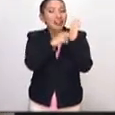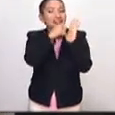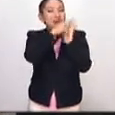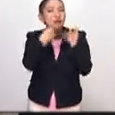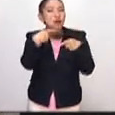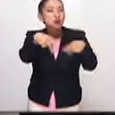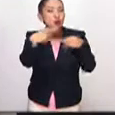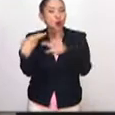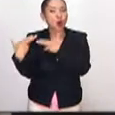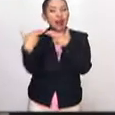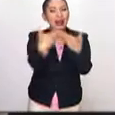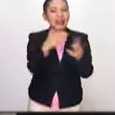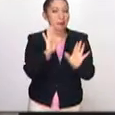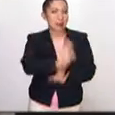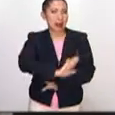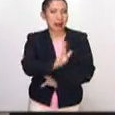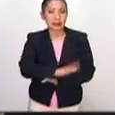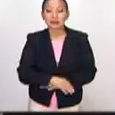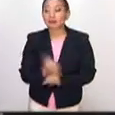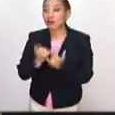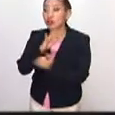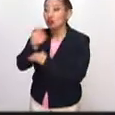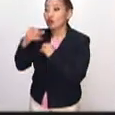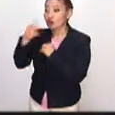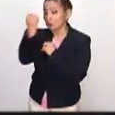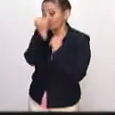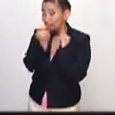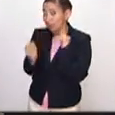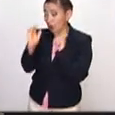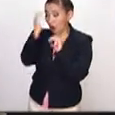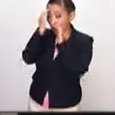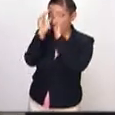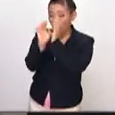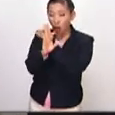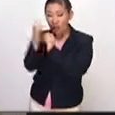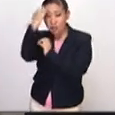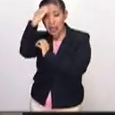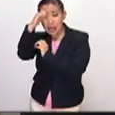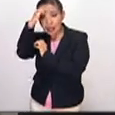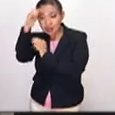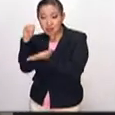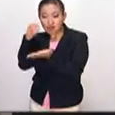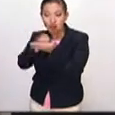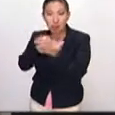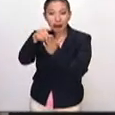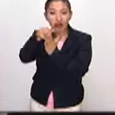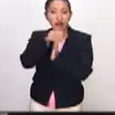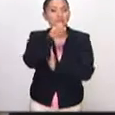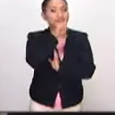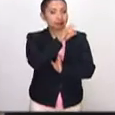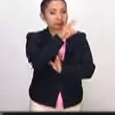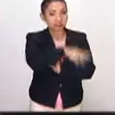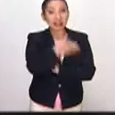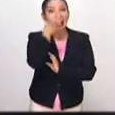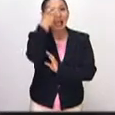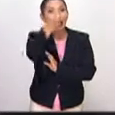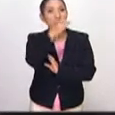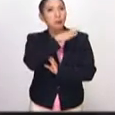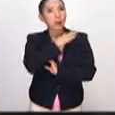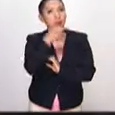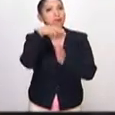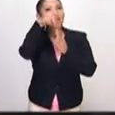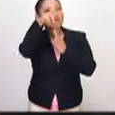como su último. Como tú bien dices, toda su maestría, todo su conocimiento lo plasma aquí. Así es. Dice, esto se puede hacer, esto.